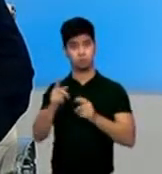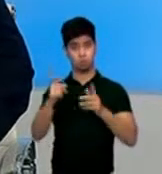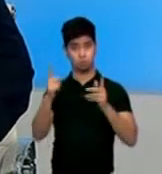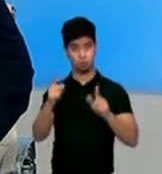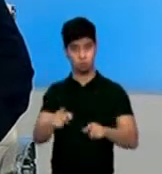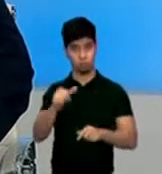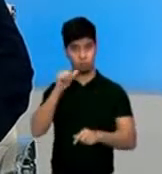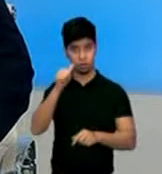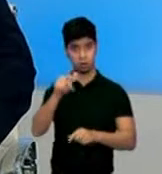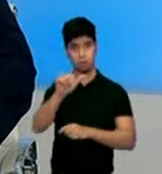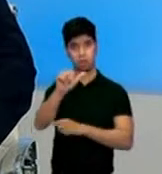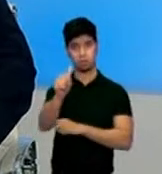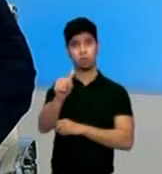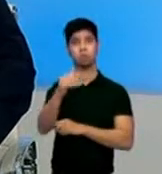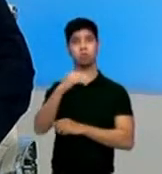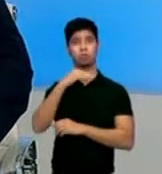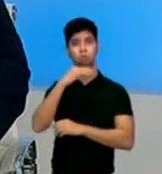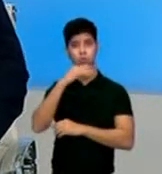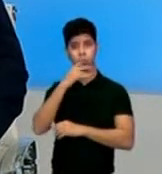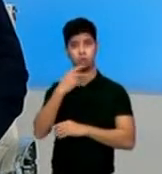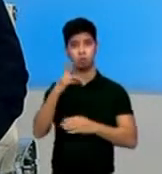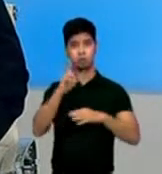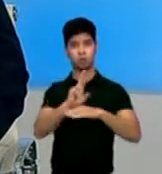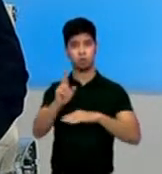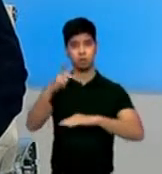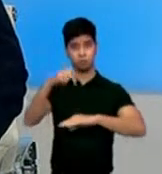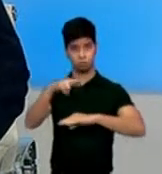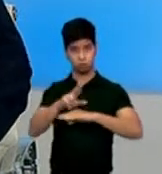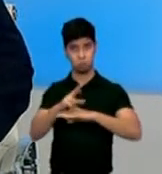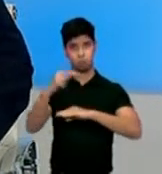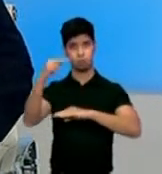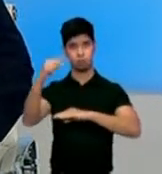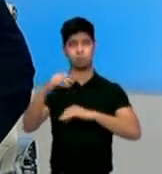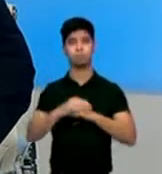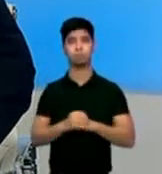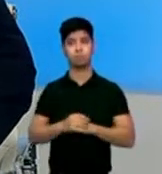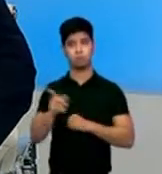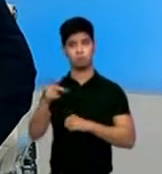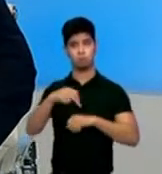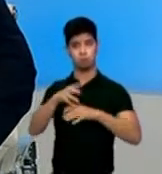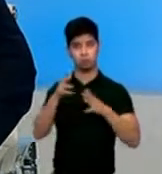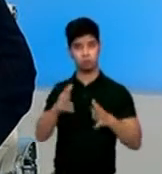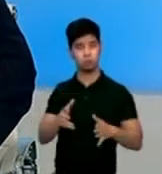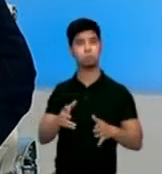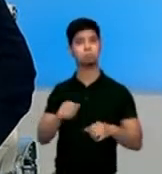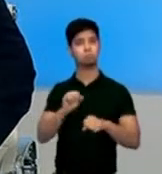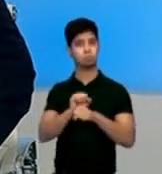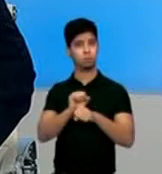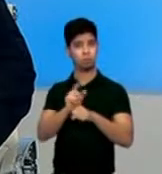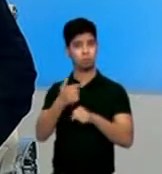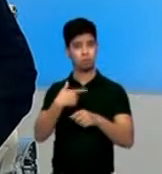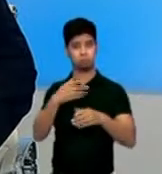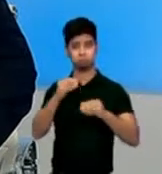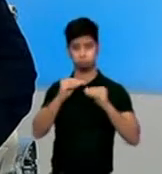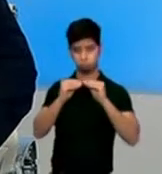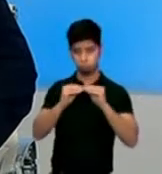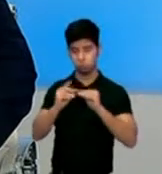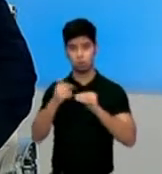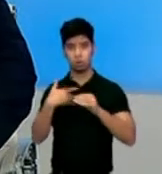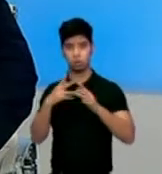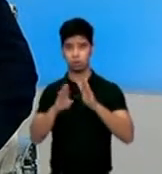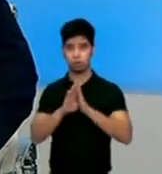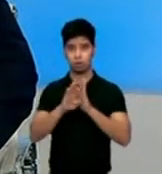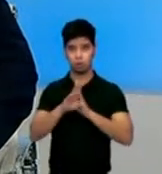mañana viernes 10 de octubre en la Universidad de Puerto Rico, recinto de Río Piedras. El boricua estuvo a cargo del diseño y desarrollo de los